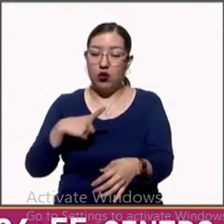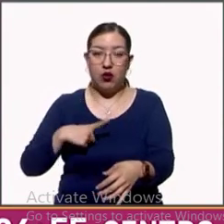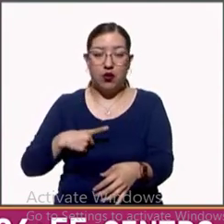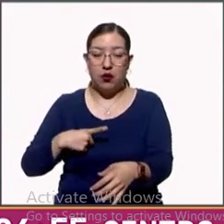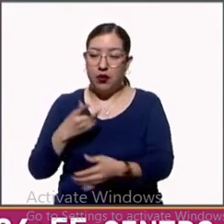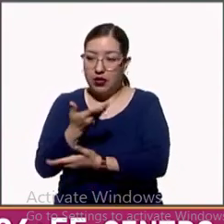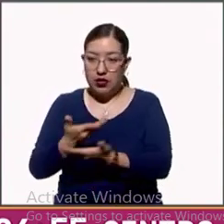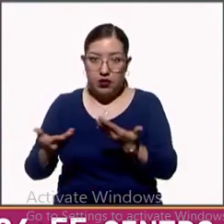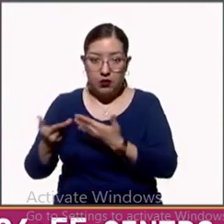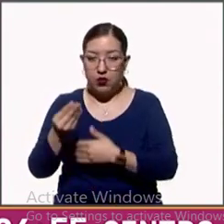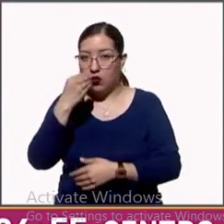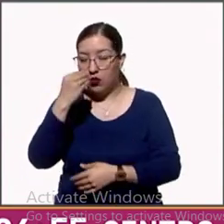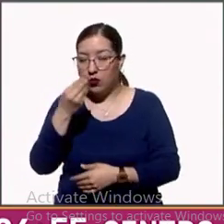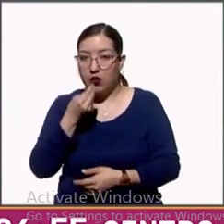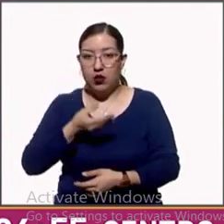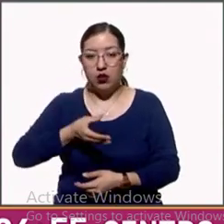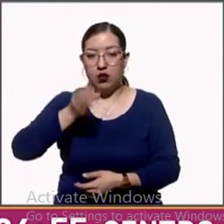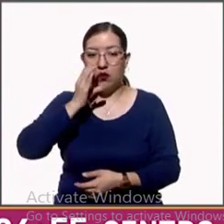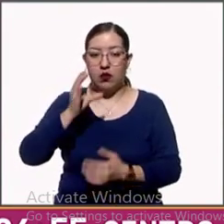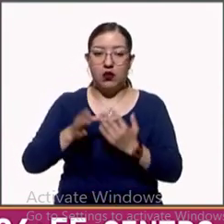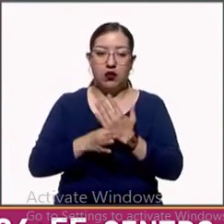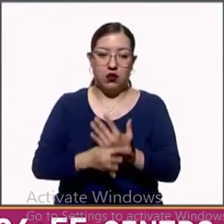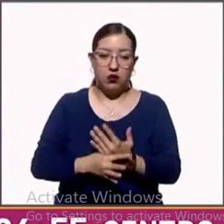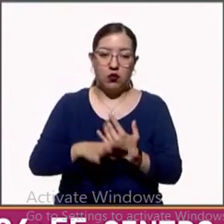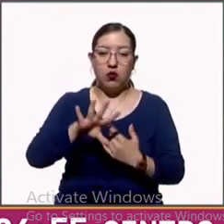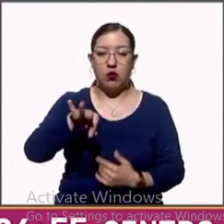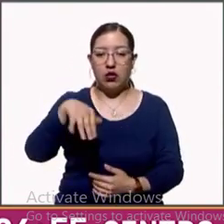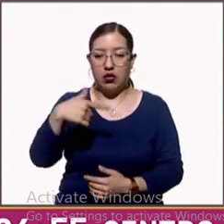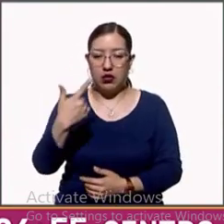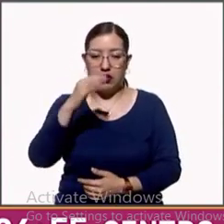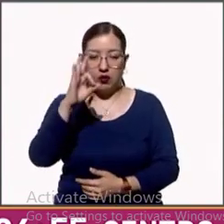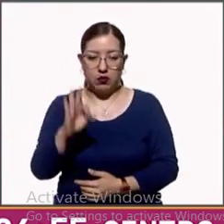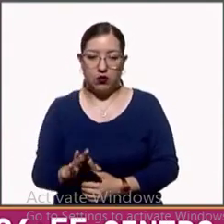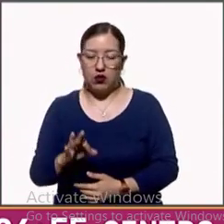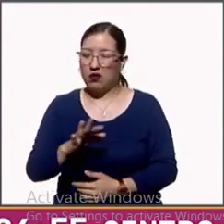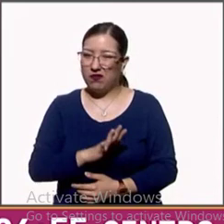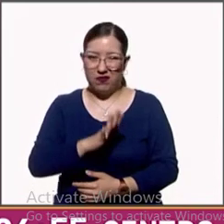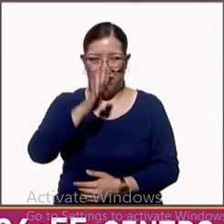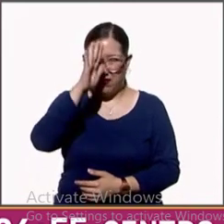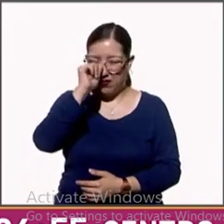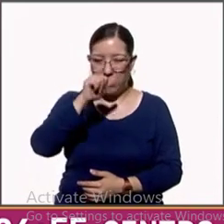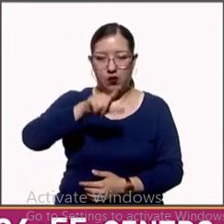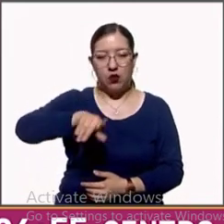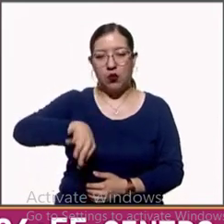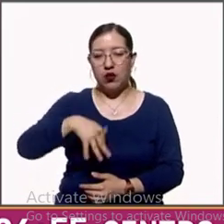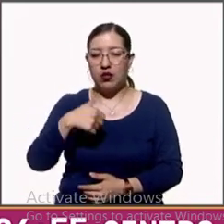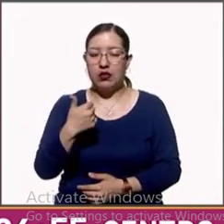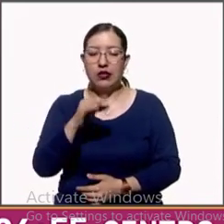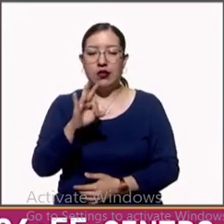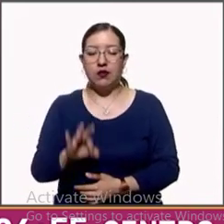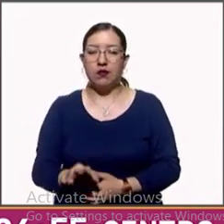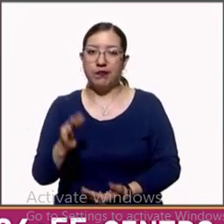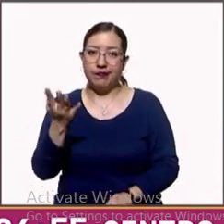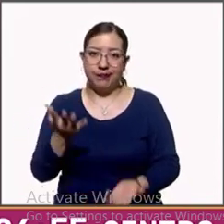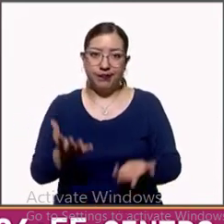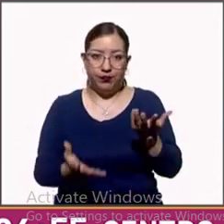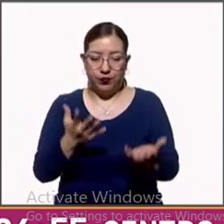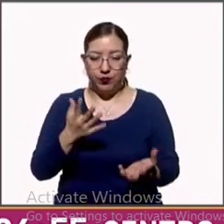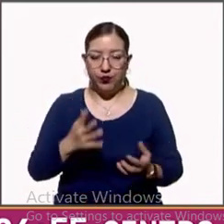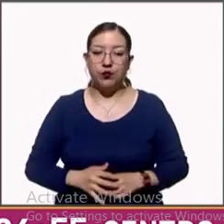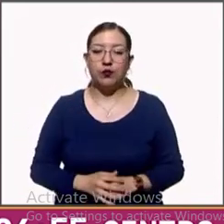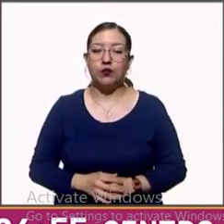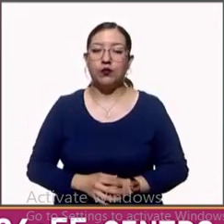bebidas de acuerdo, 47%, en desacuerdo, 46%? Como te decía, algunos de estas